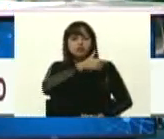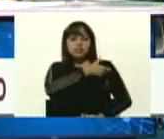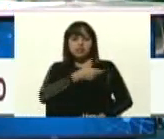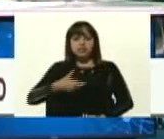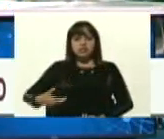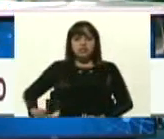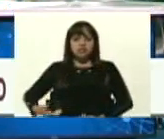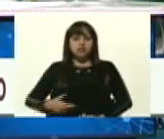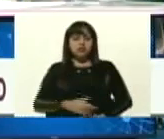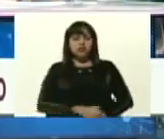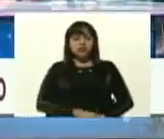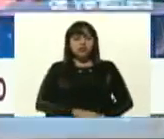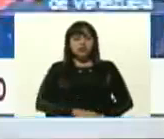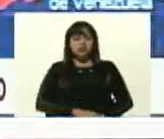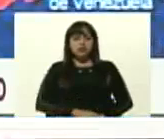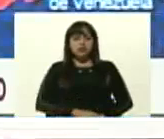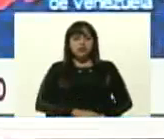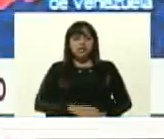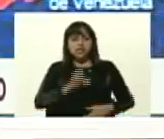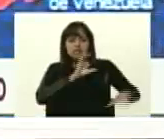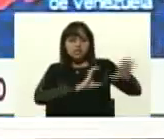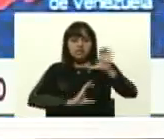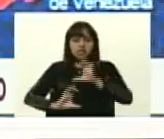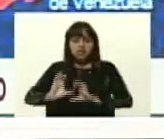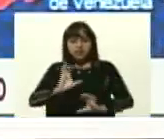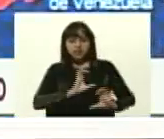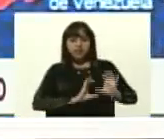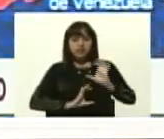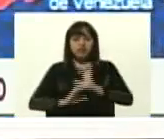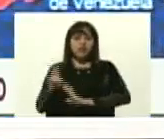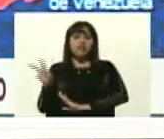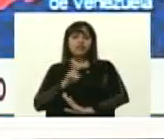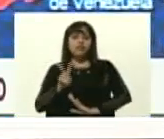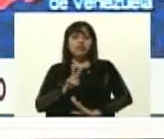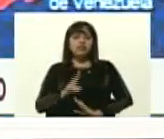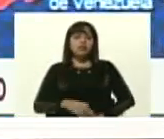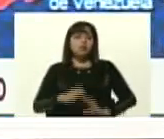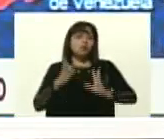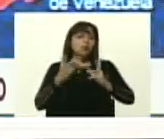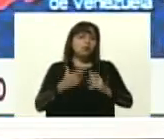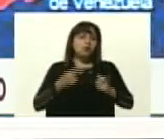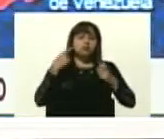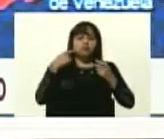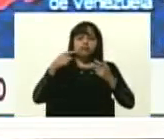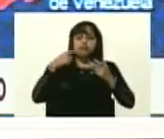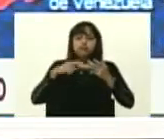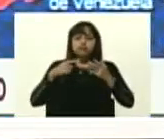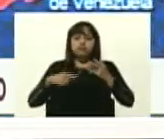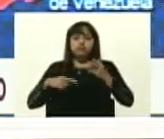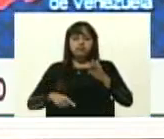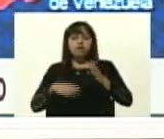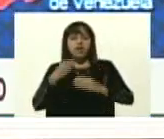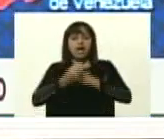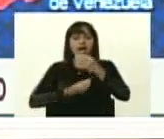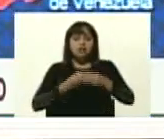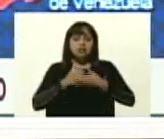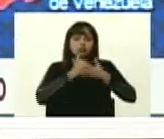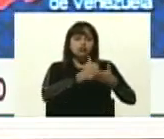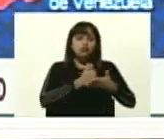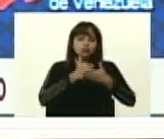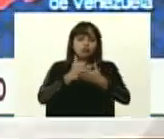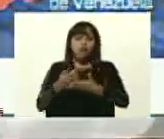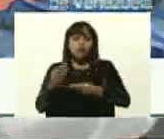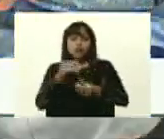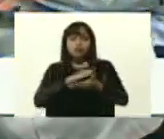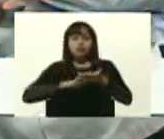Científico de Venezuela. ¿Qué cuantas cosas viene ayudando a resolver